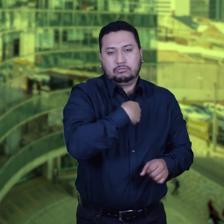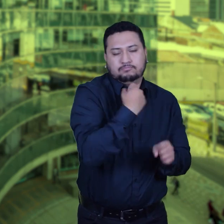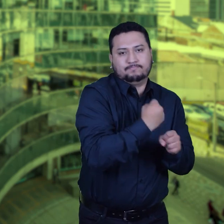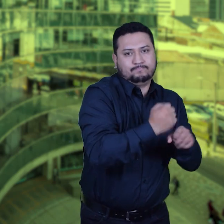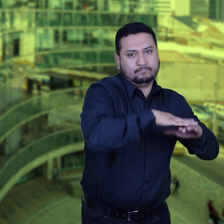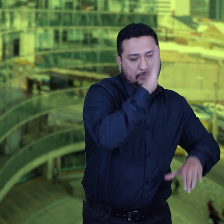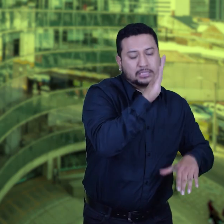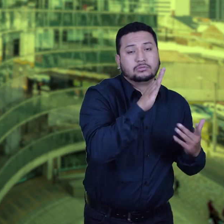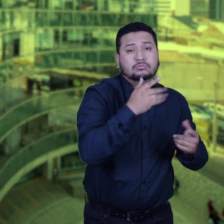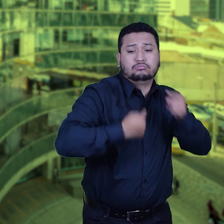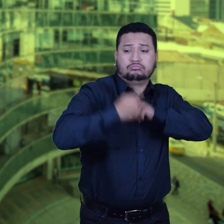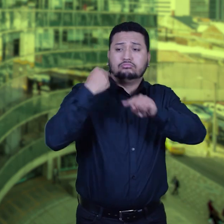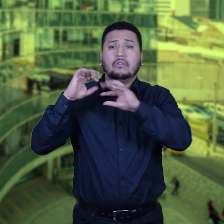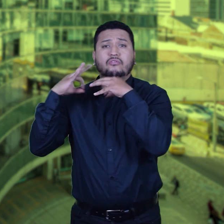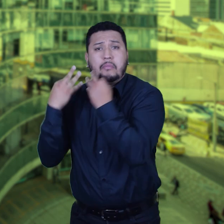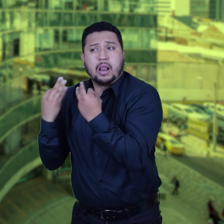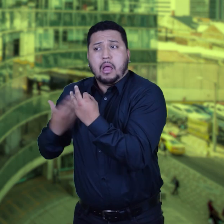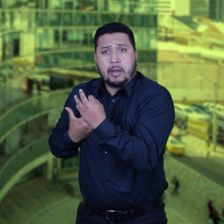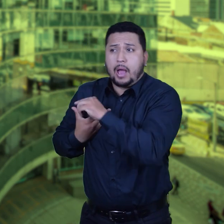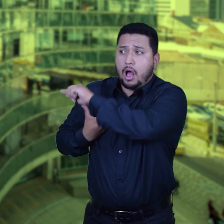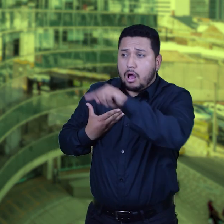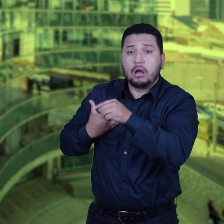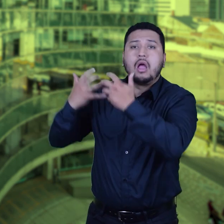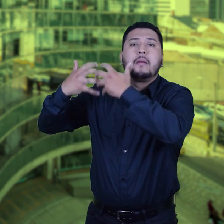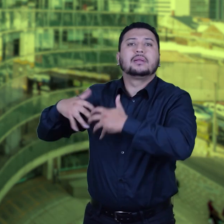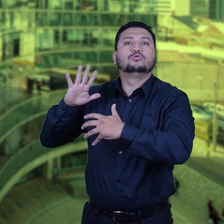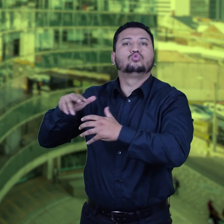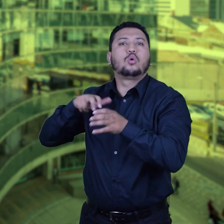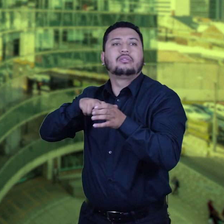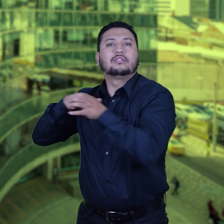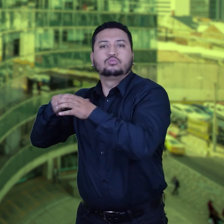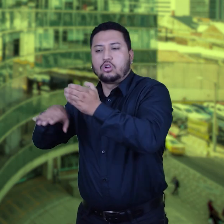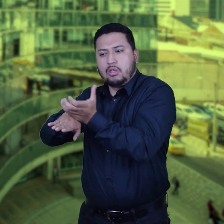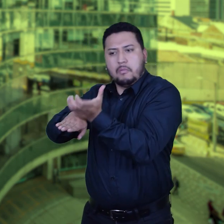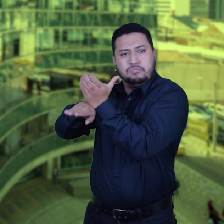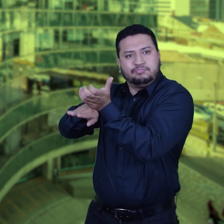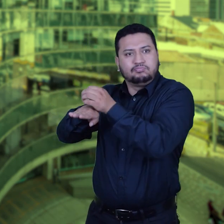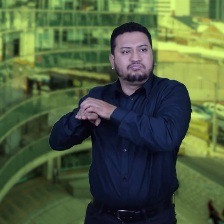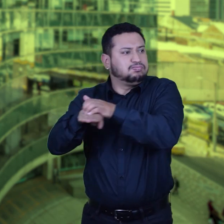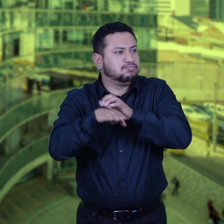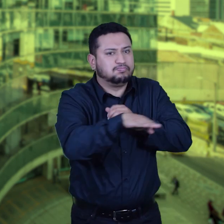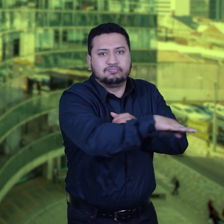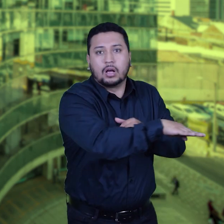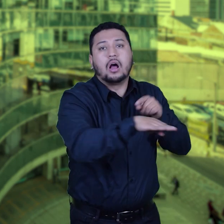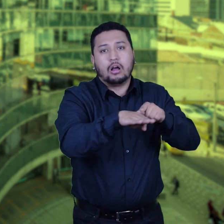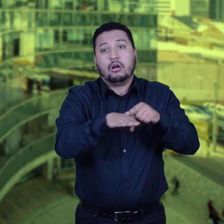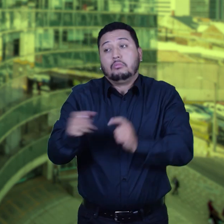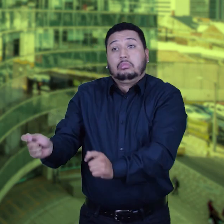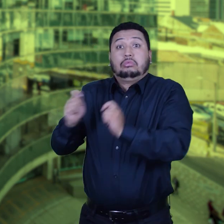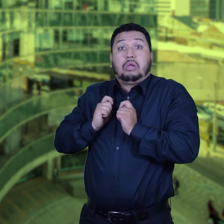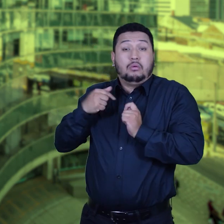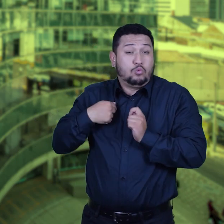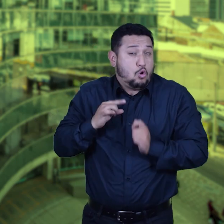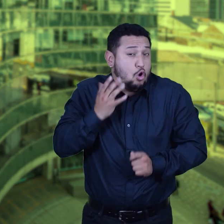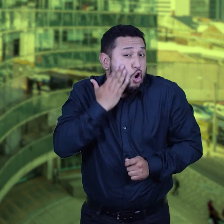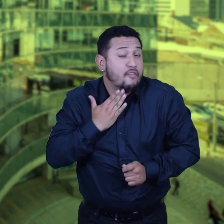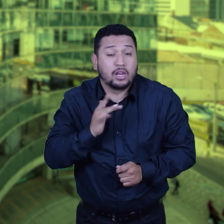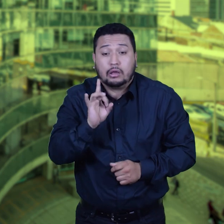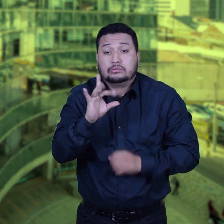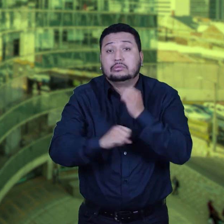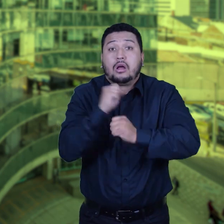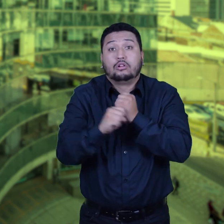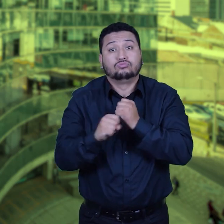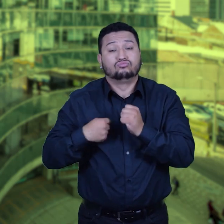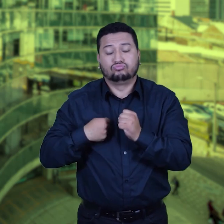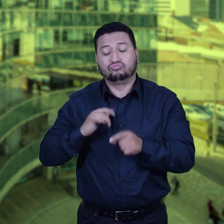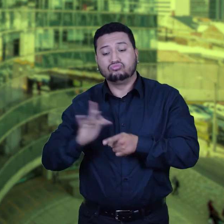tenido una empresa de transporte. Desde los 15 años estoy conduciendo. Un día normal me